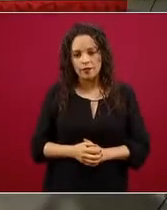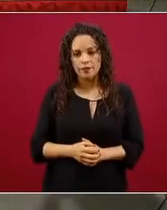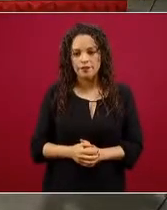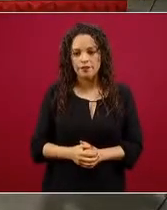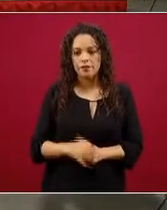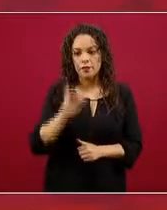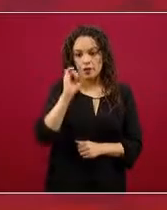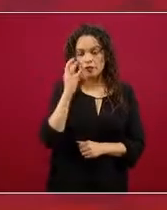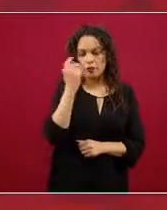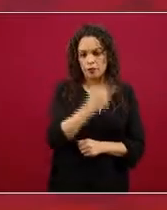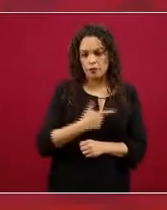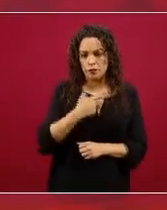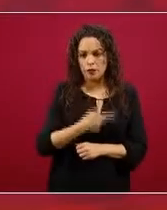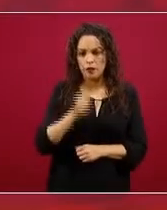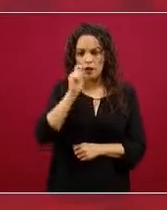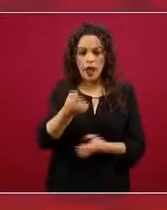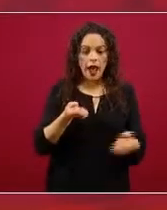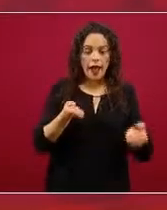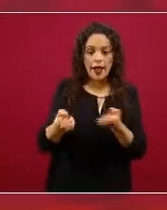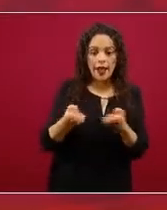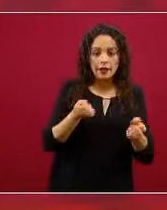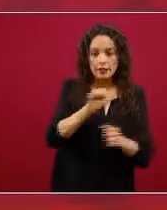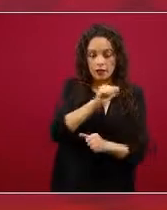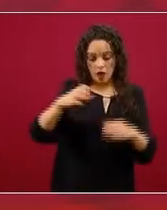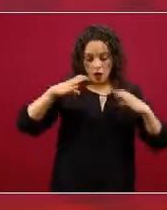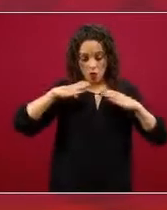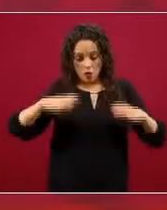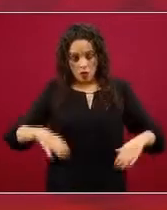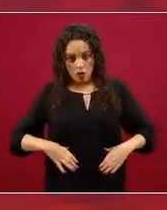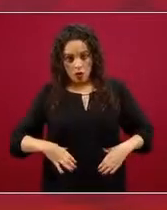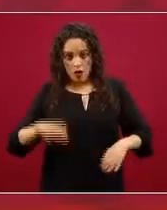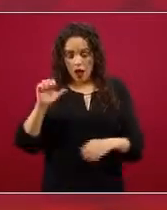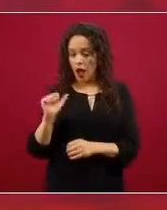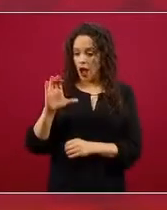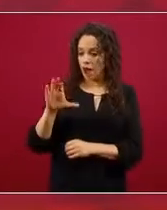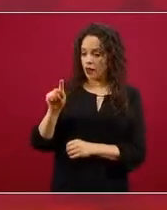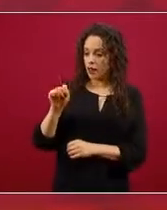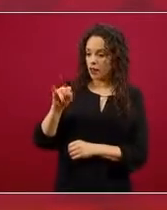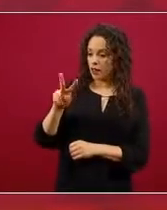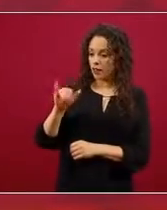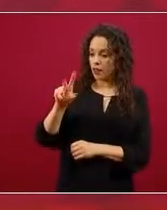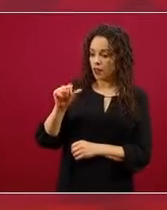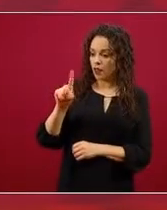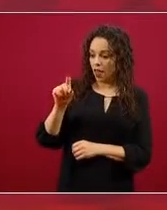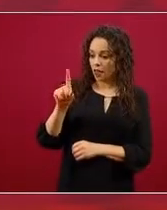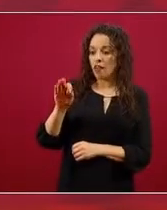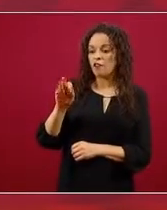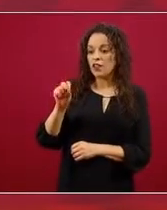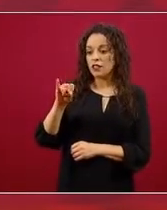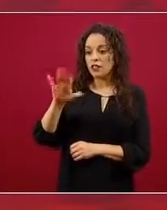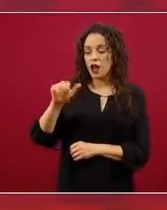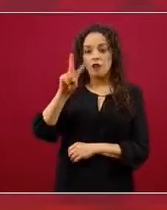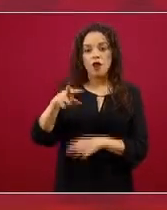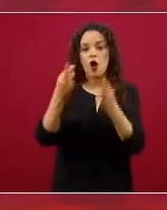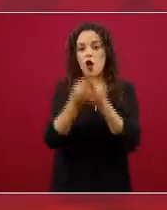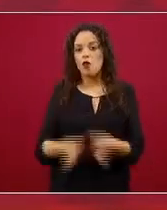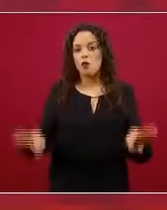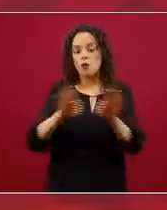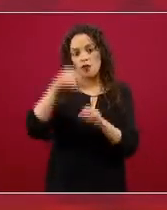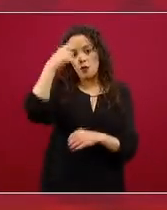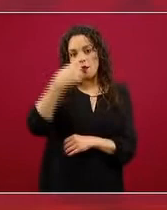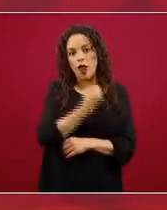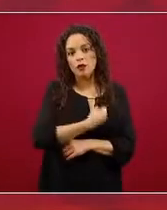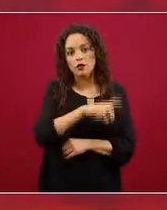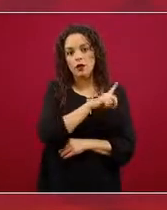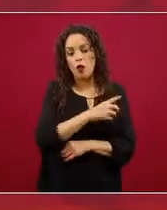ejercicio físico, la activación o actividad física son muy importantes para la salud, tienen múltiples beneficios,